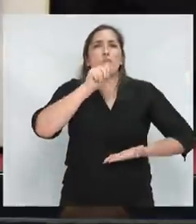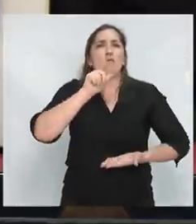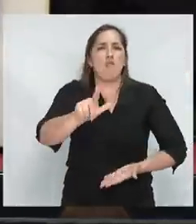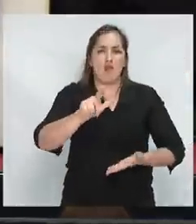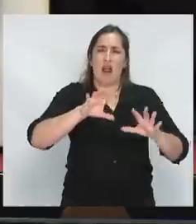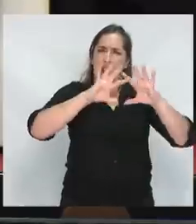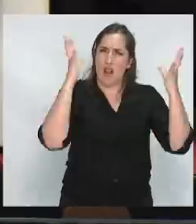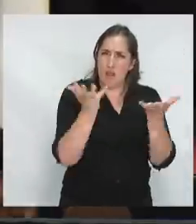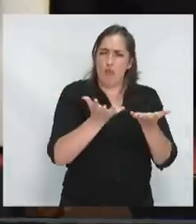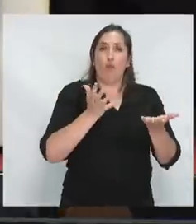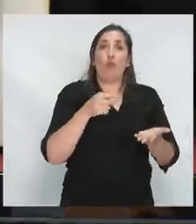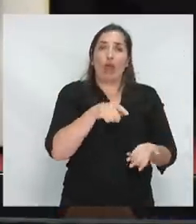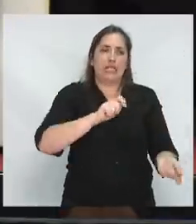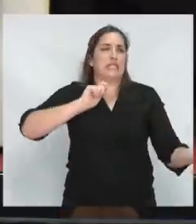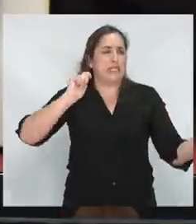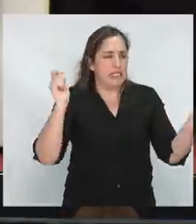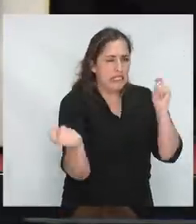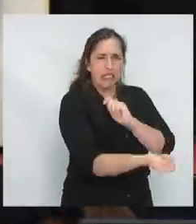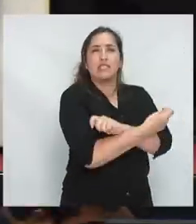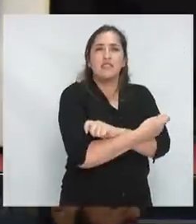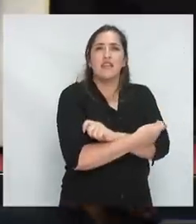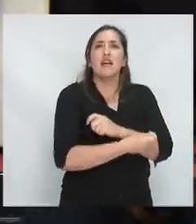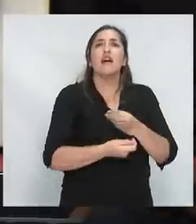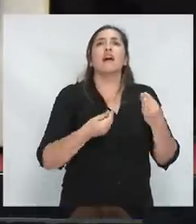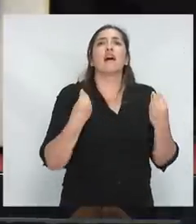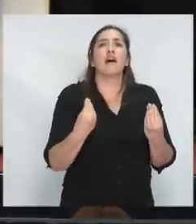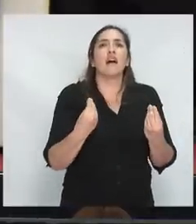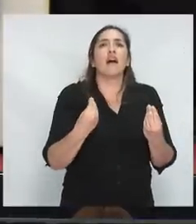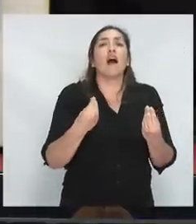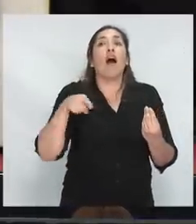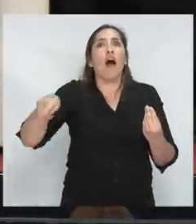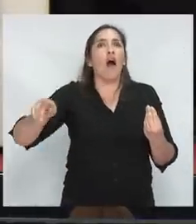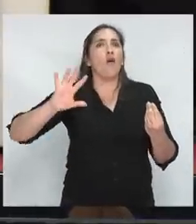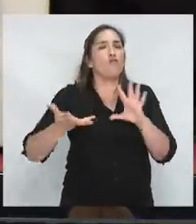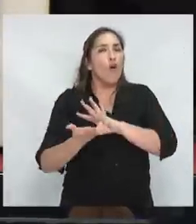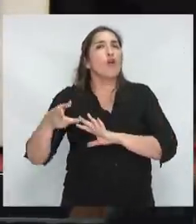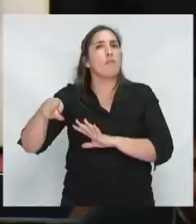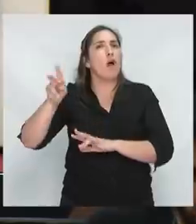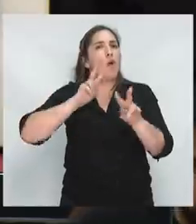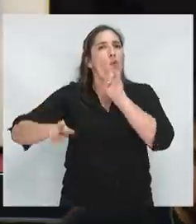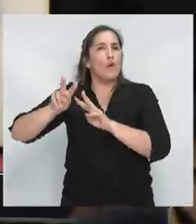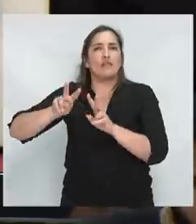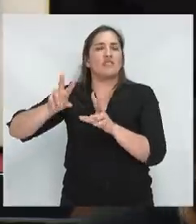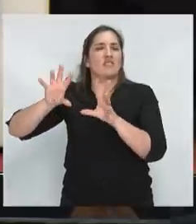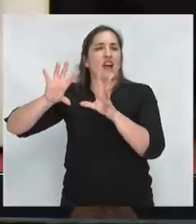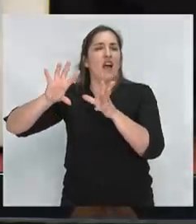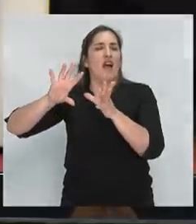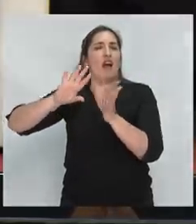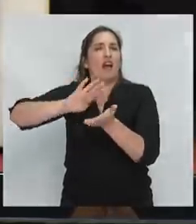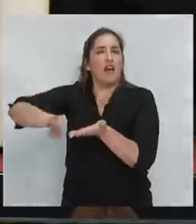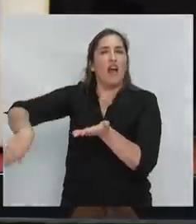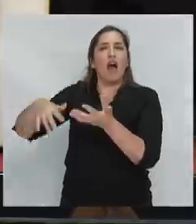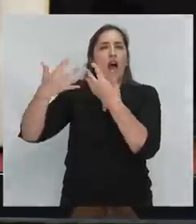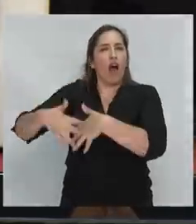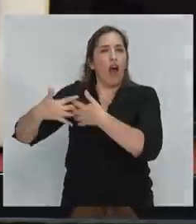lógico del mundo, para transformarlo, el viejo sentido común se volverá a reconstituir y